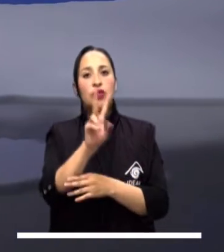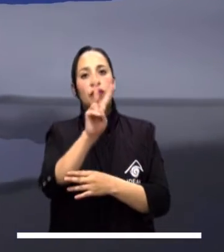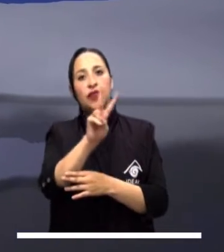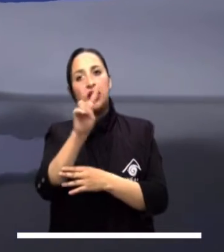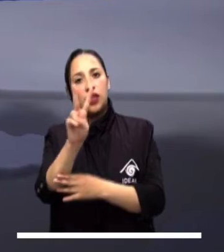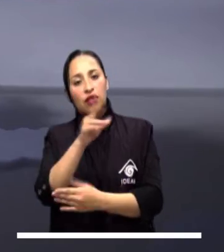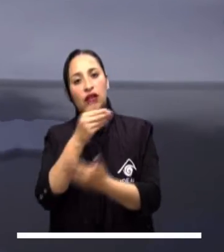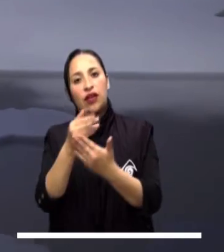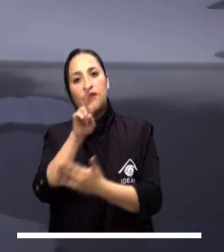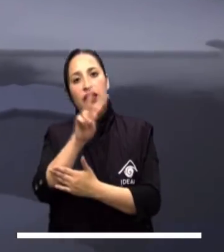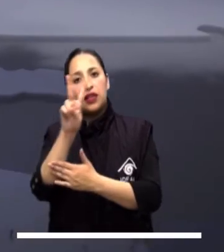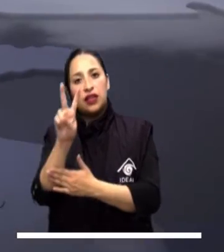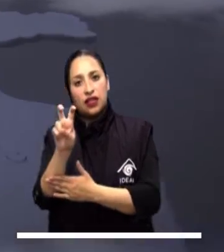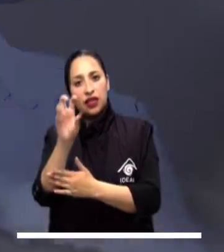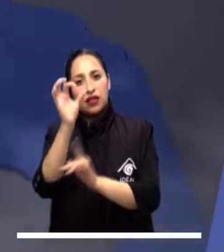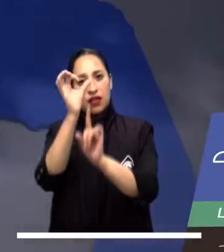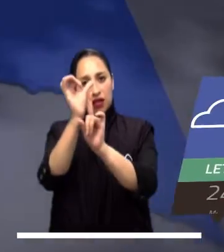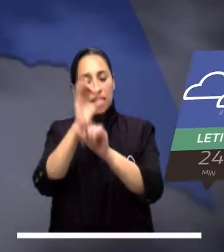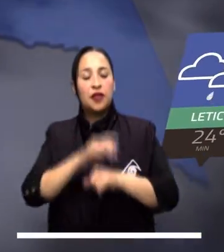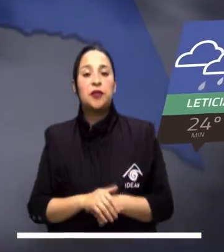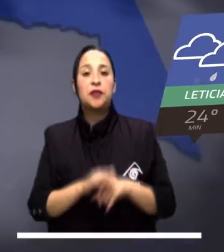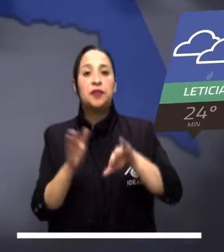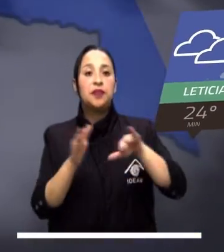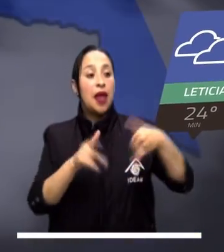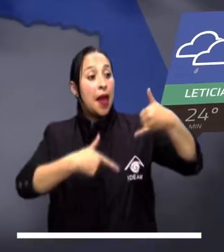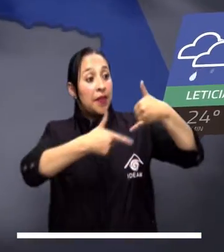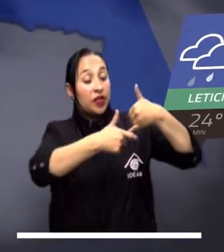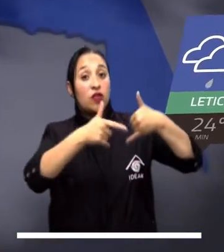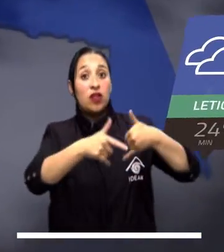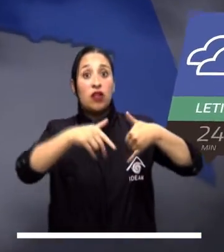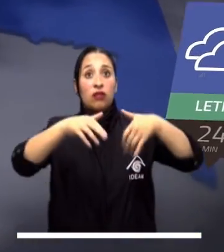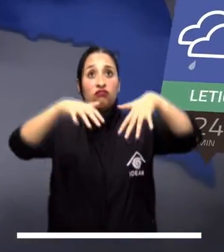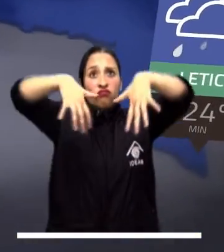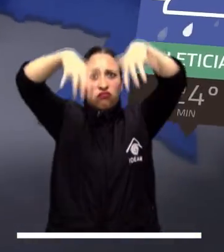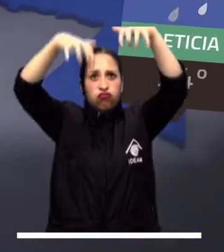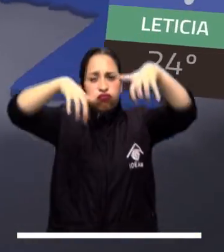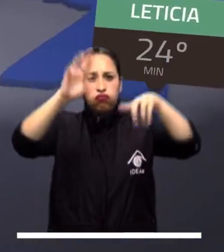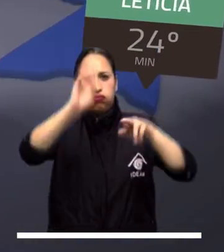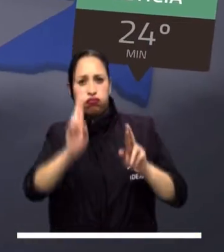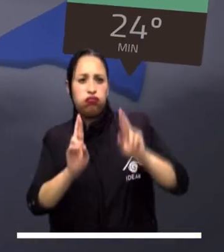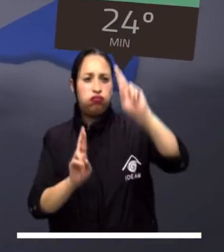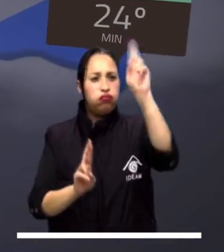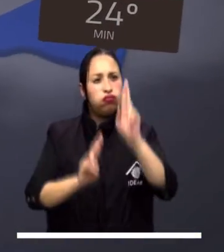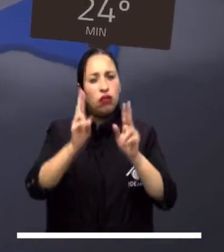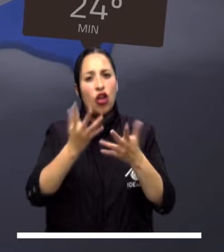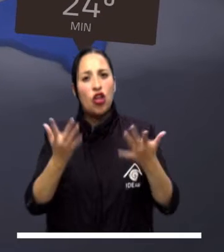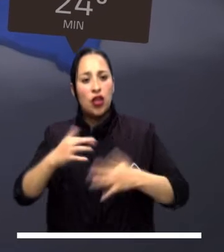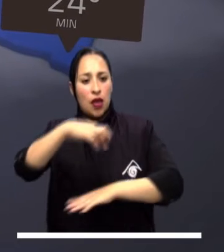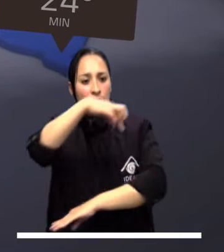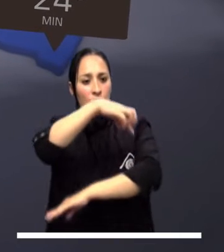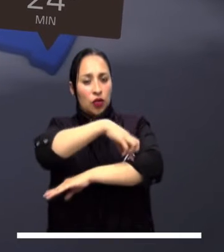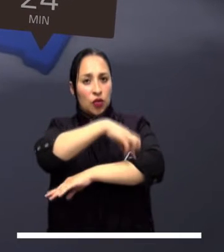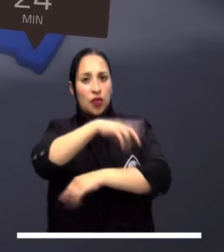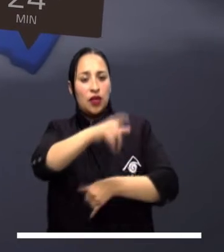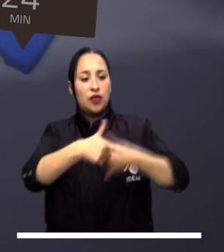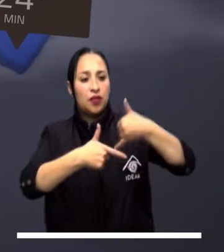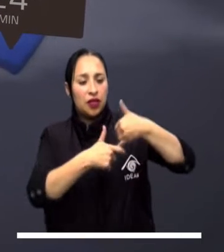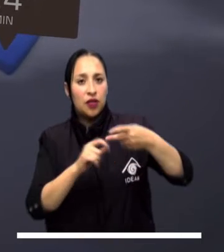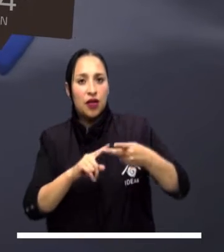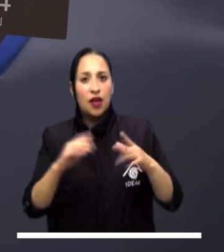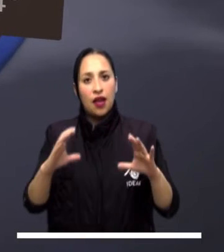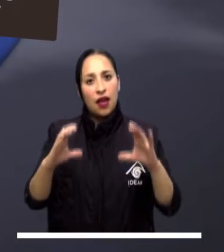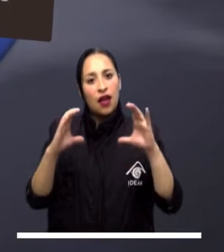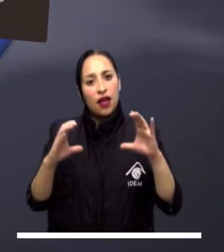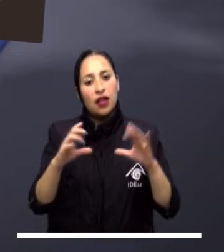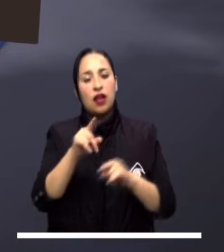alta nubosidad y temperaturas entre los 22 y 27 grados. La Amazonía advierte tormentas eléctricas y lluvias intensas principalmente en zonas